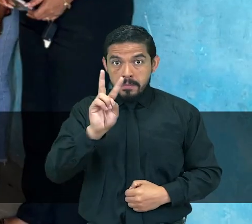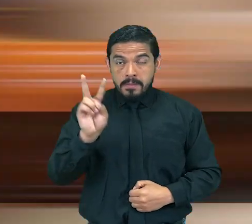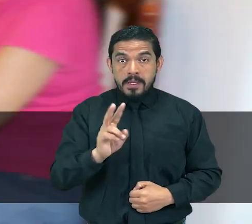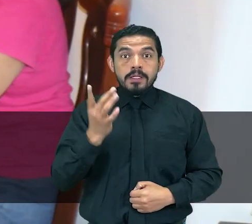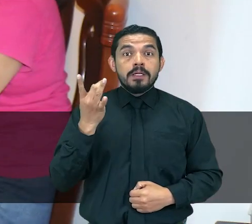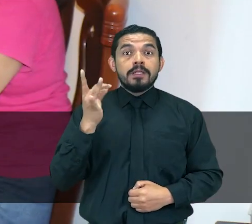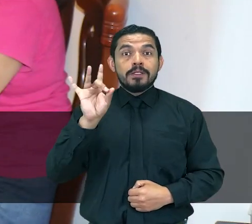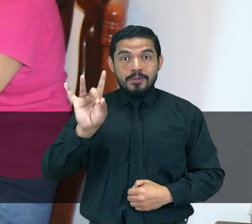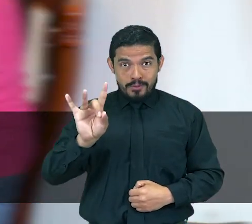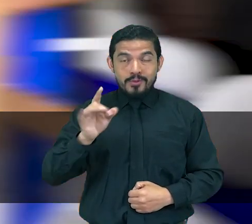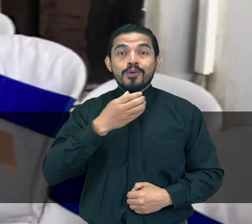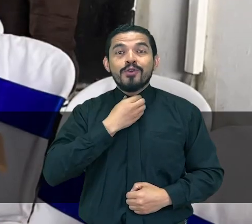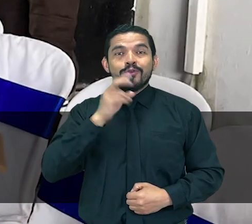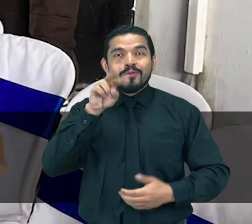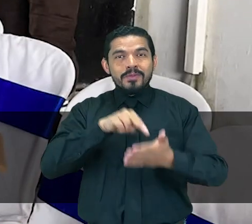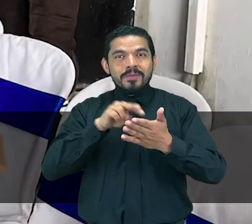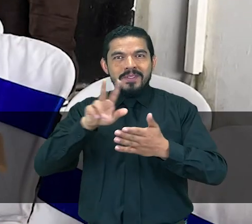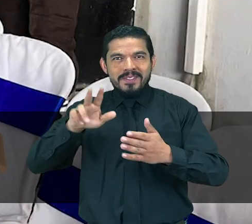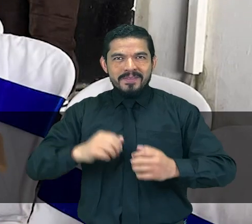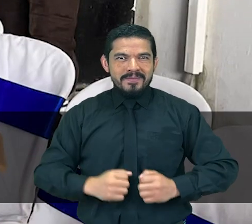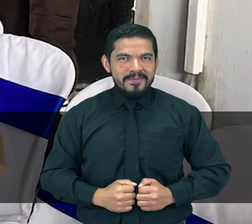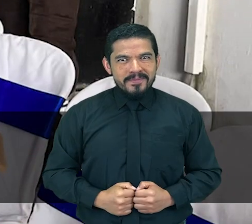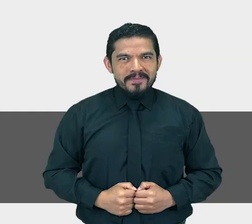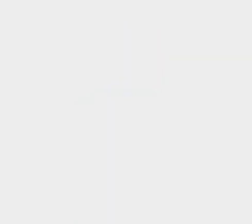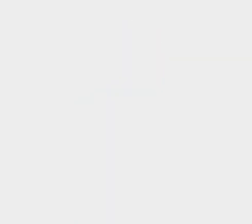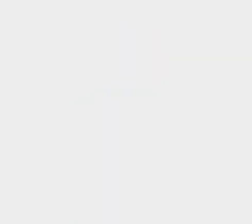viernes 18 de agosto del 2023.